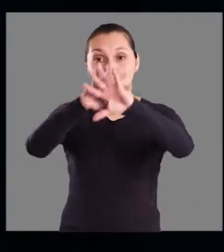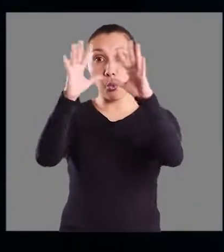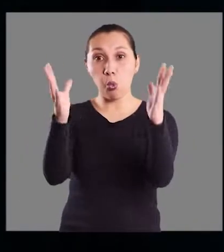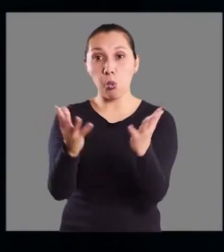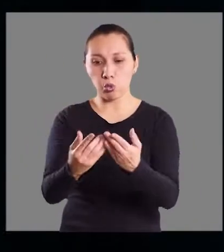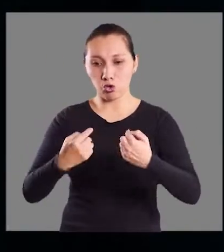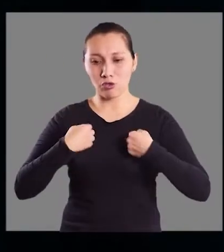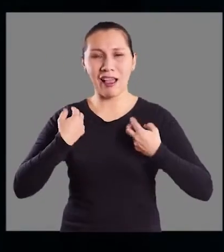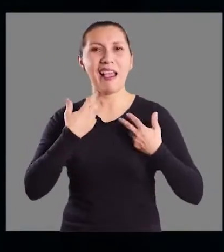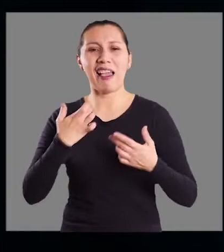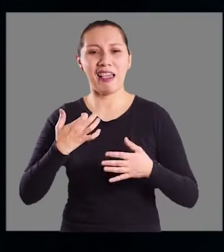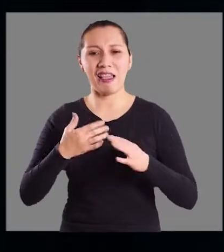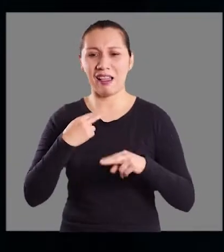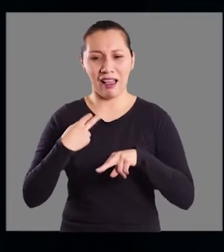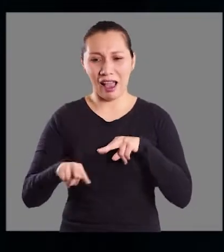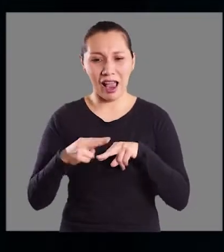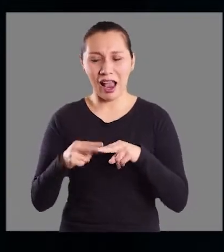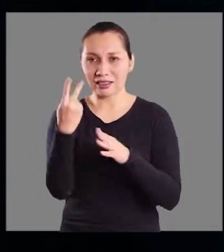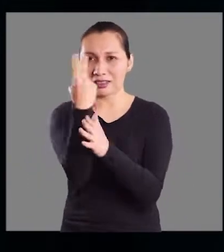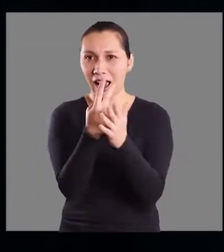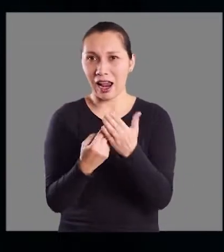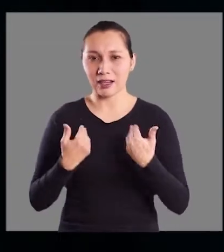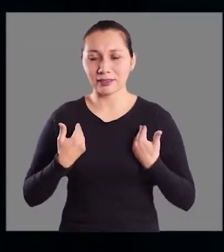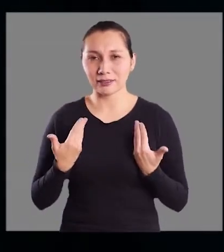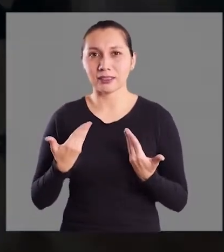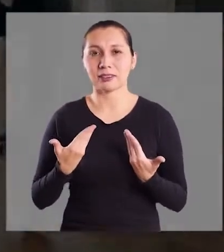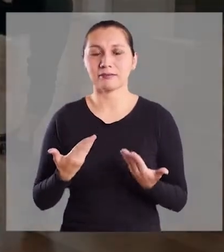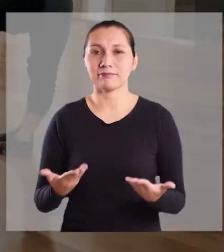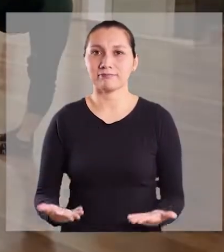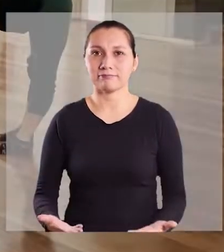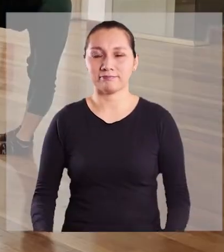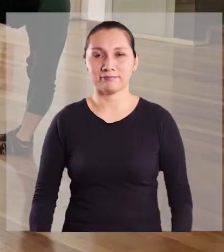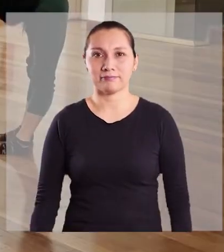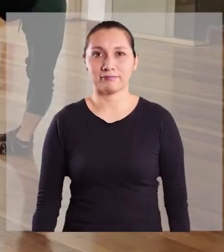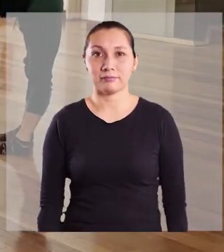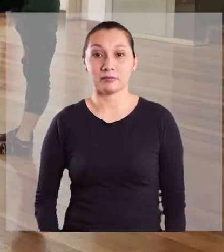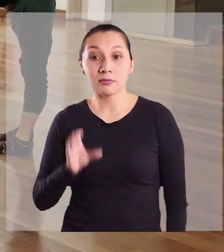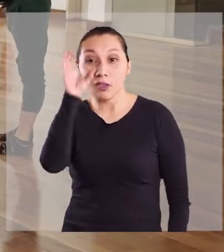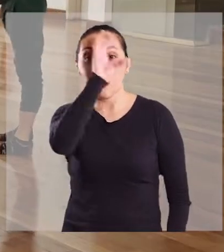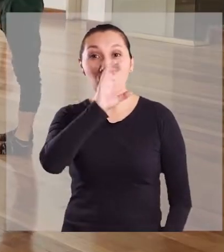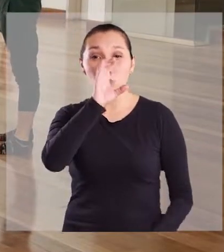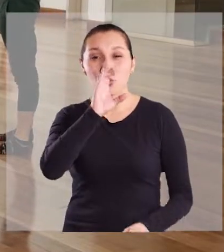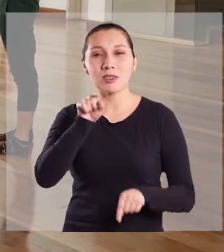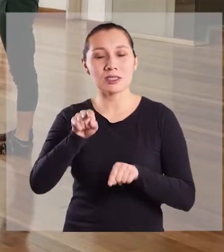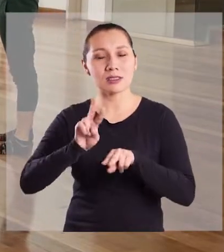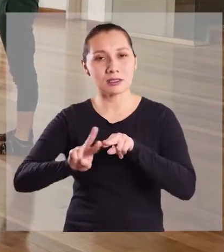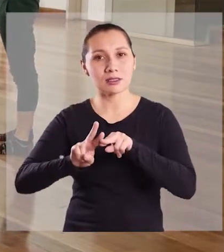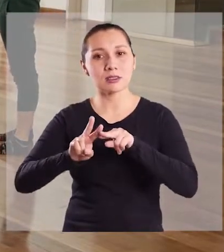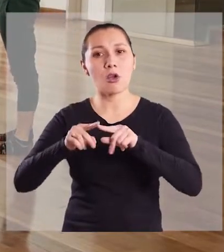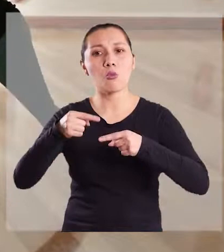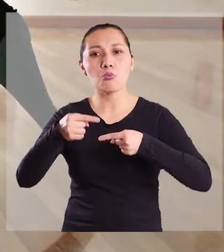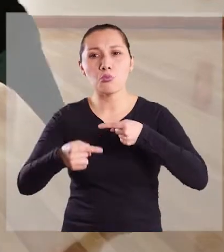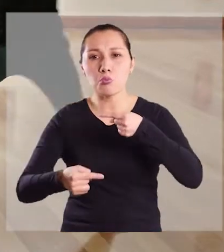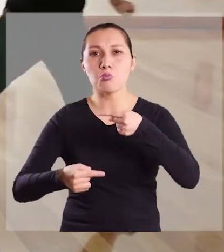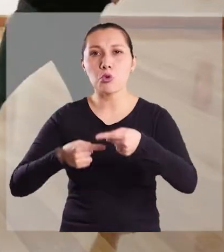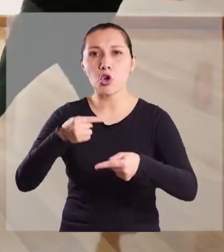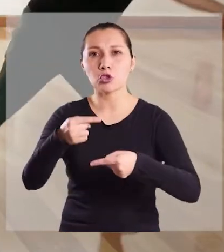al mundo lo que están haciendo artísticamente. Lo que buscamos es que haya un proceso